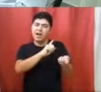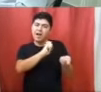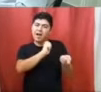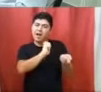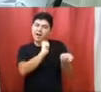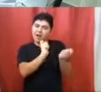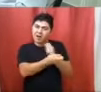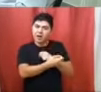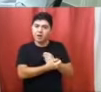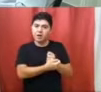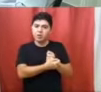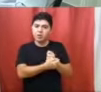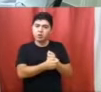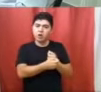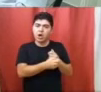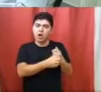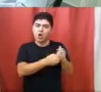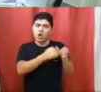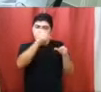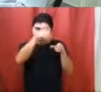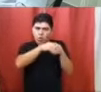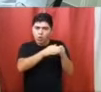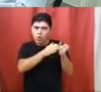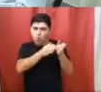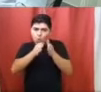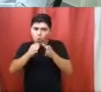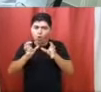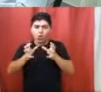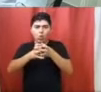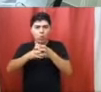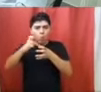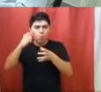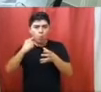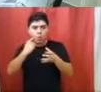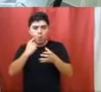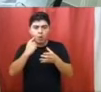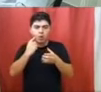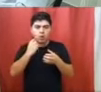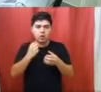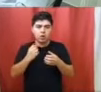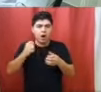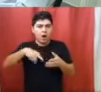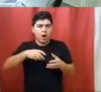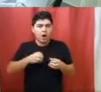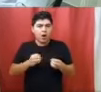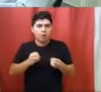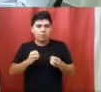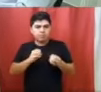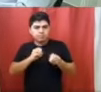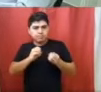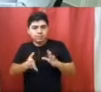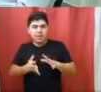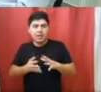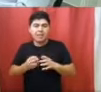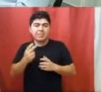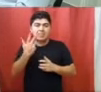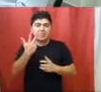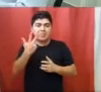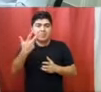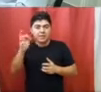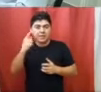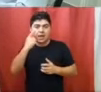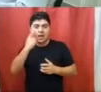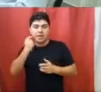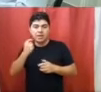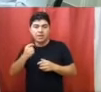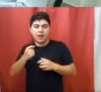la estructura del Gabinete Municipal surja a menos de 30 días de haber aprobado el